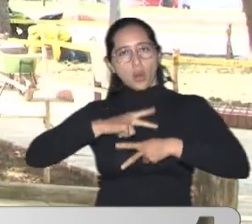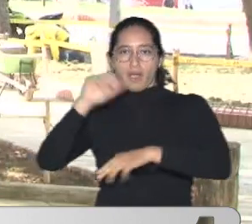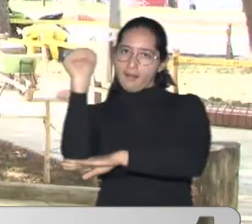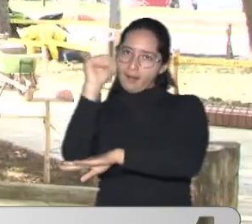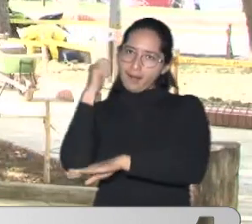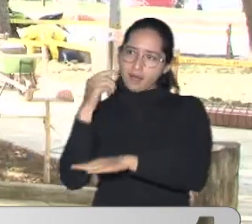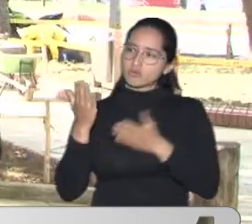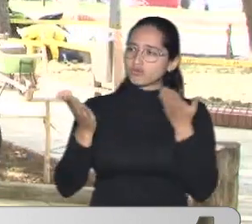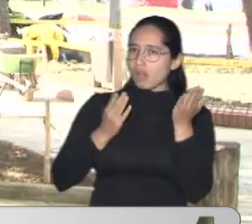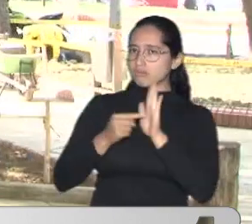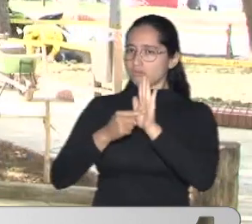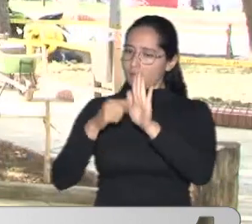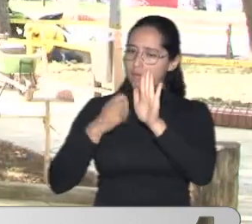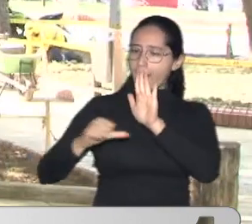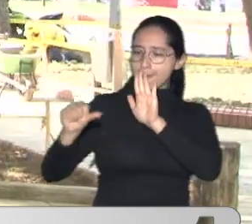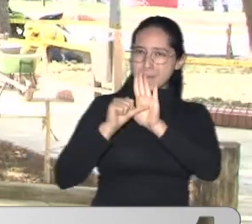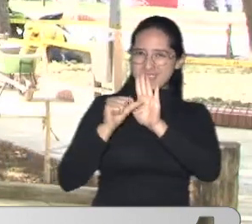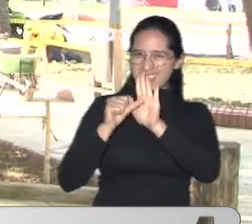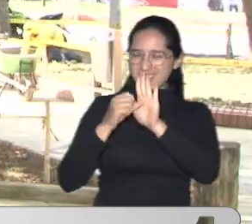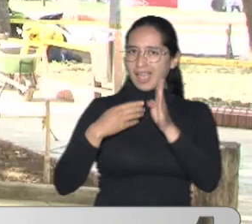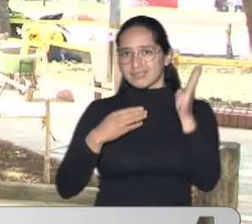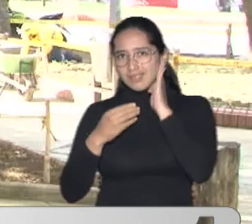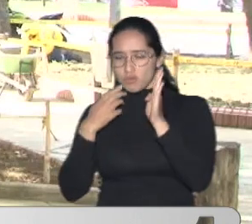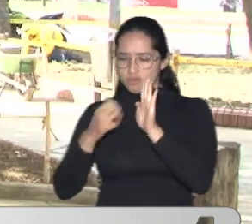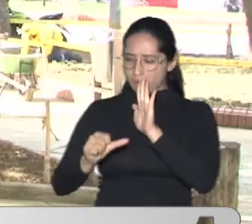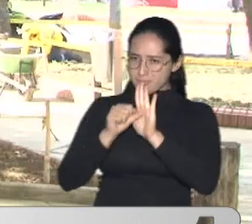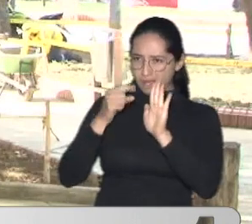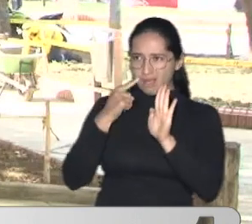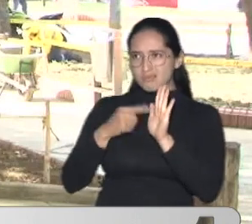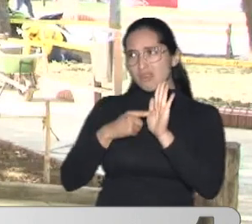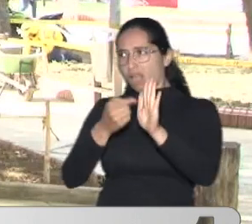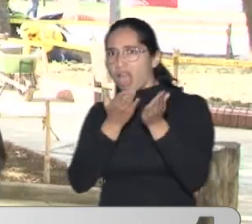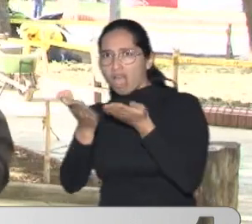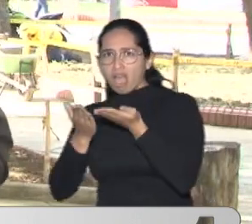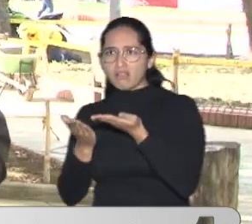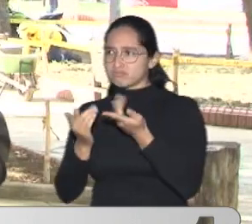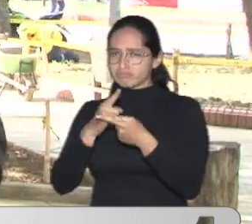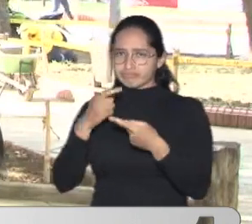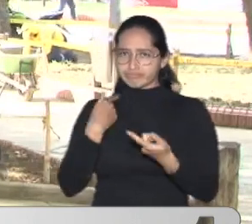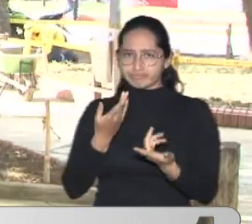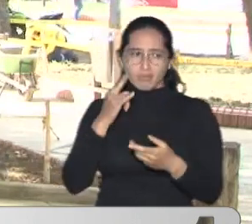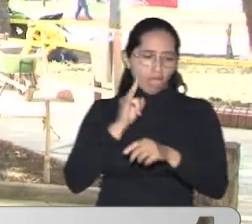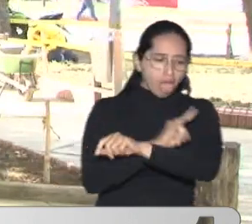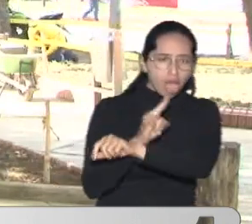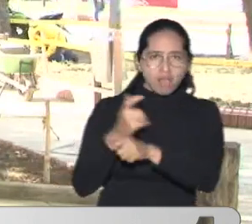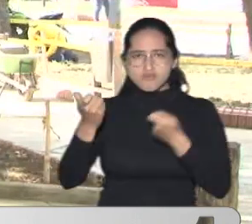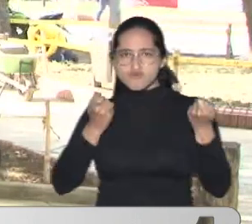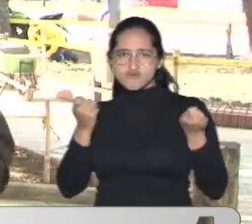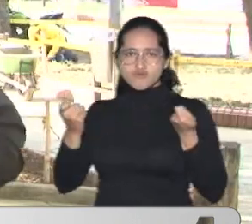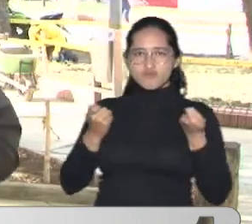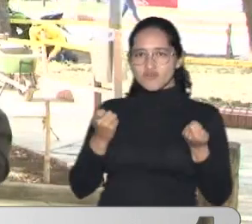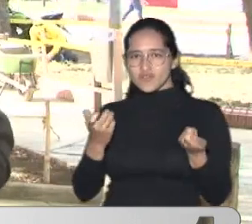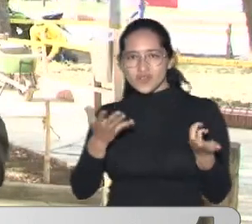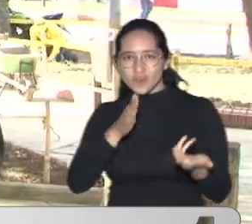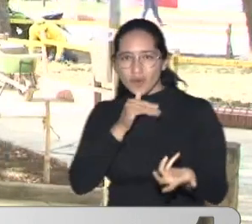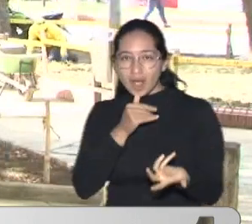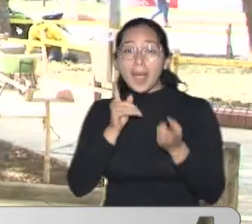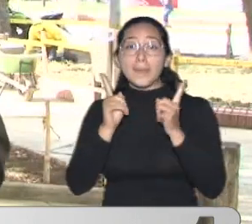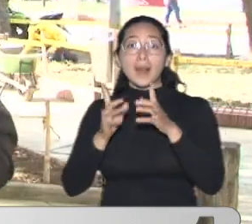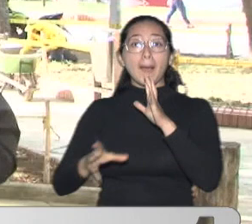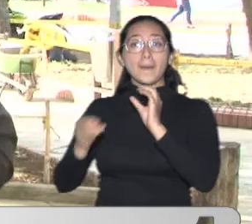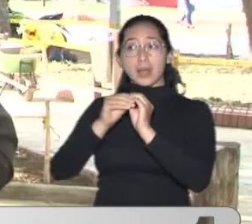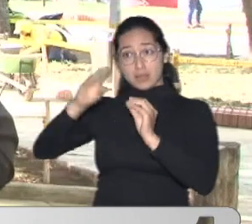Y en medio De toda esta polémica La única entidad Encargada de regular Y vigilar el tránsito En la ciudad La policía No se ha querido pronunciar